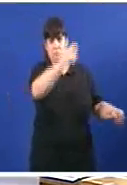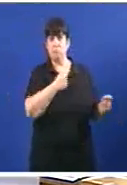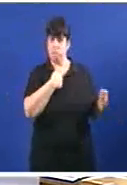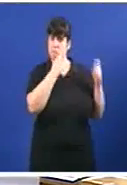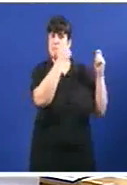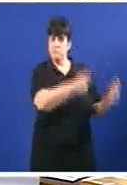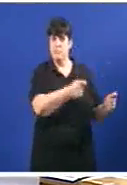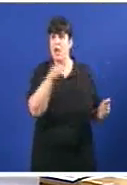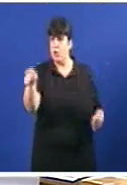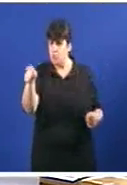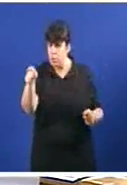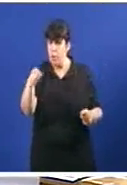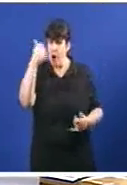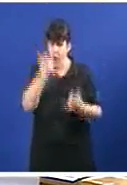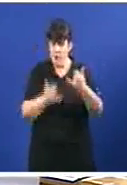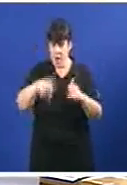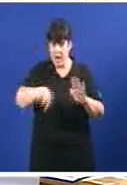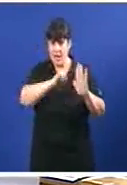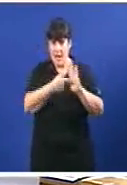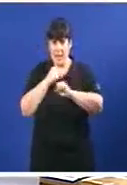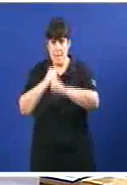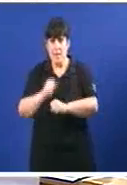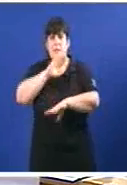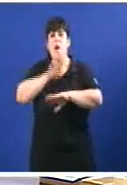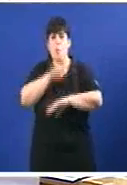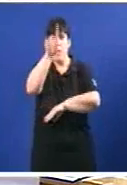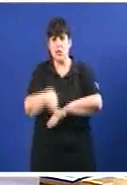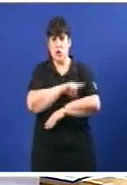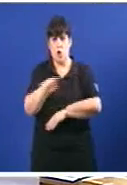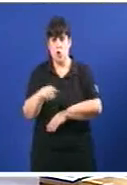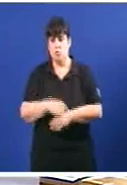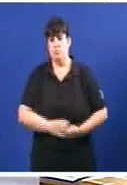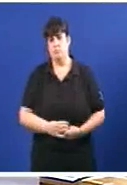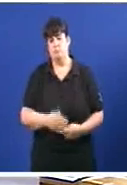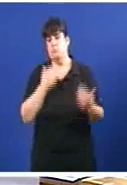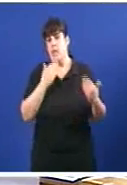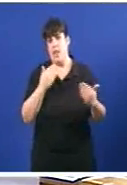coa lei de dependencia no noso país e lle vou entregar isto, señora presidenta Moitas grazas Mo